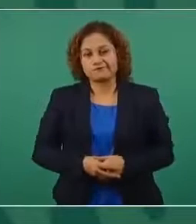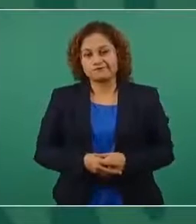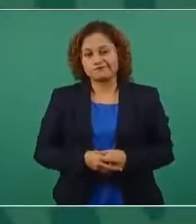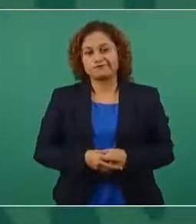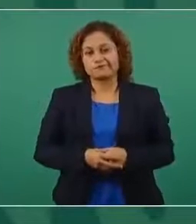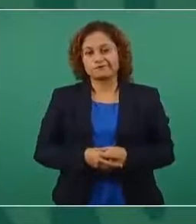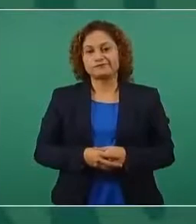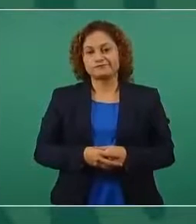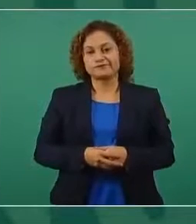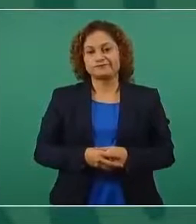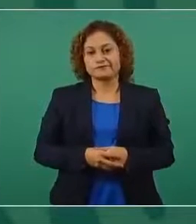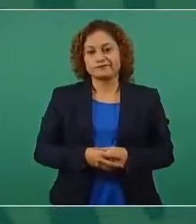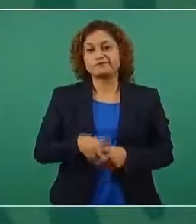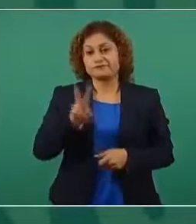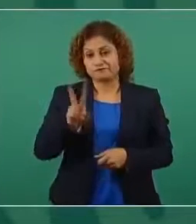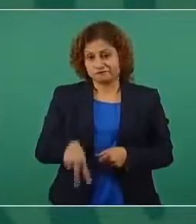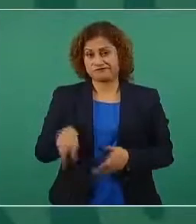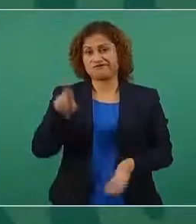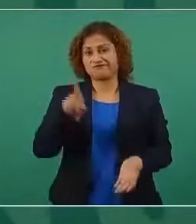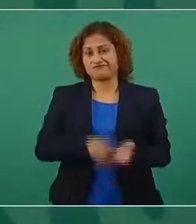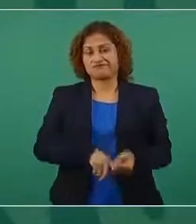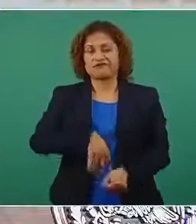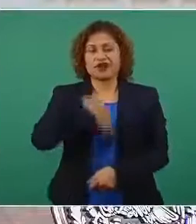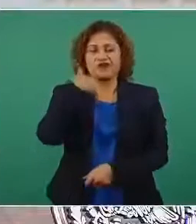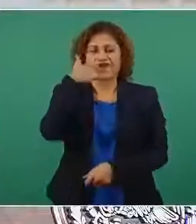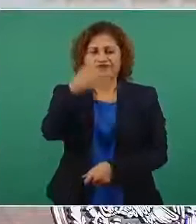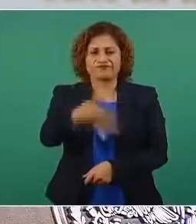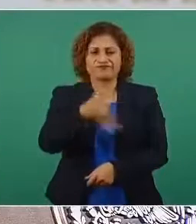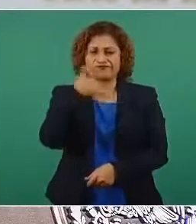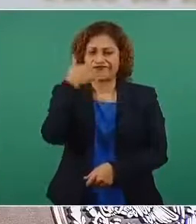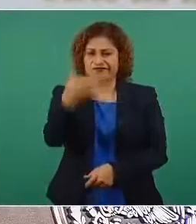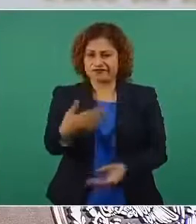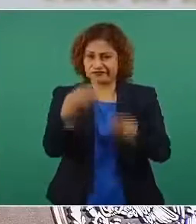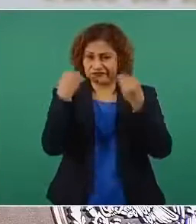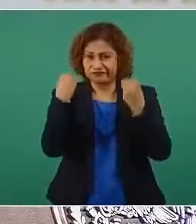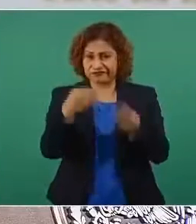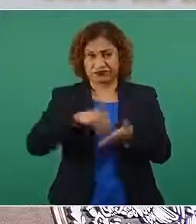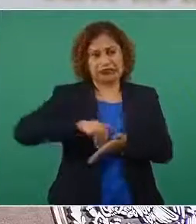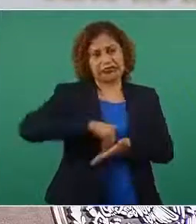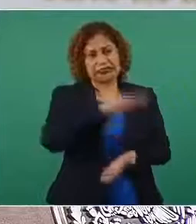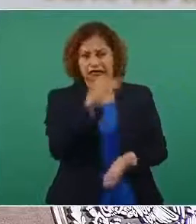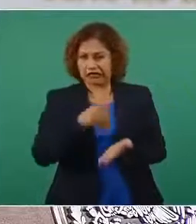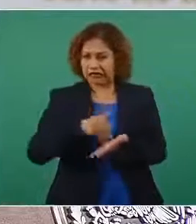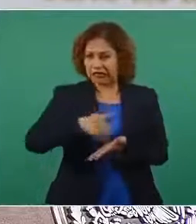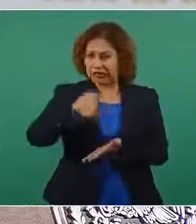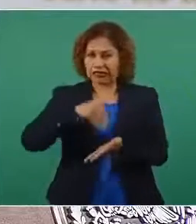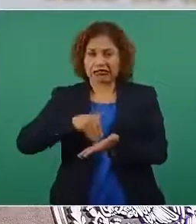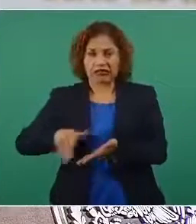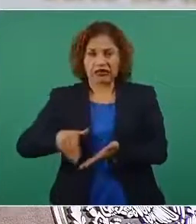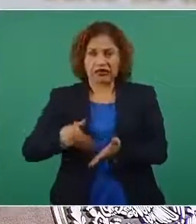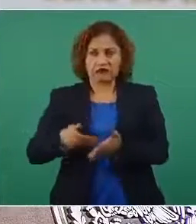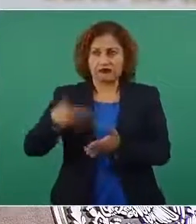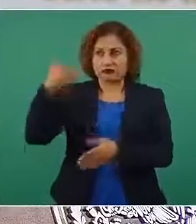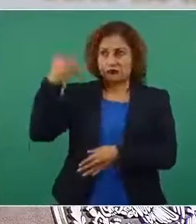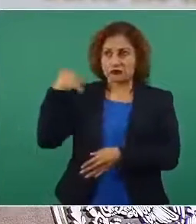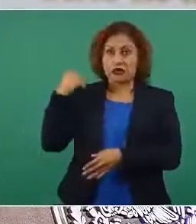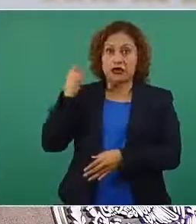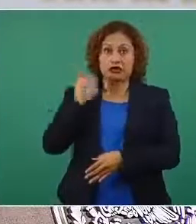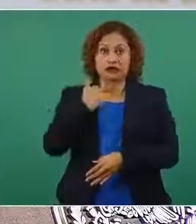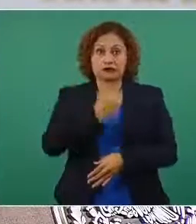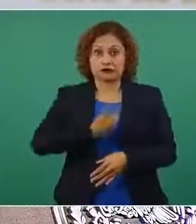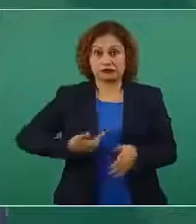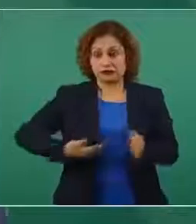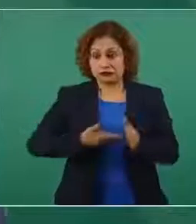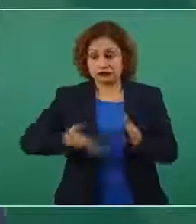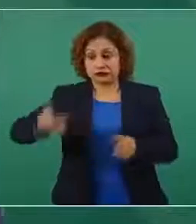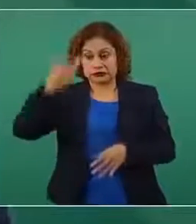muchos actos de corrupción de despojo en el sexenio pasado este